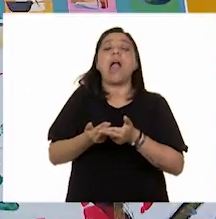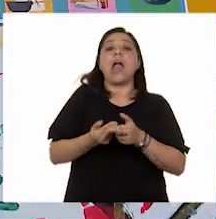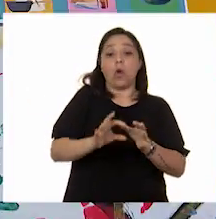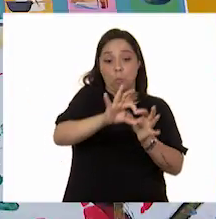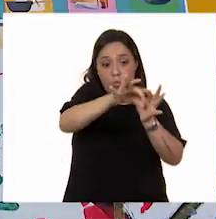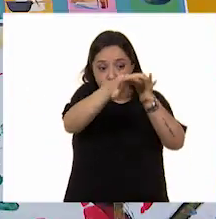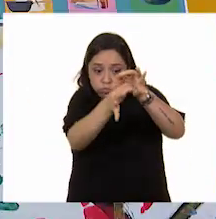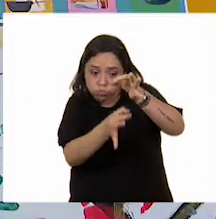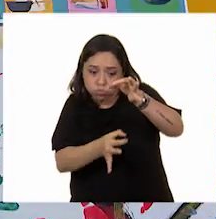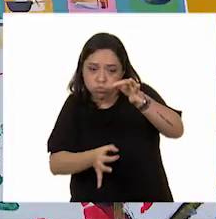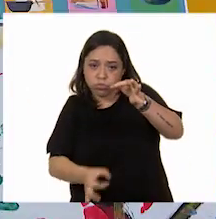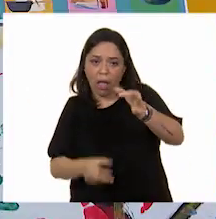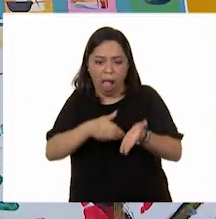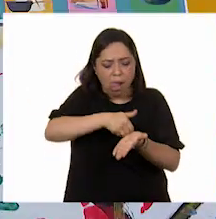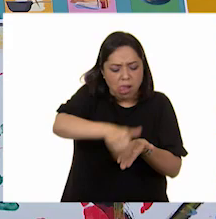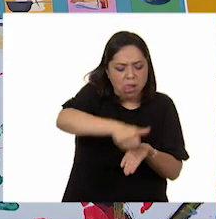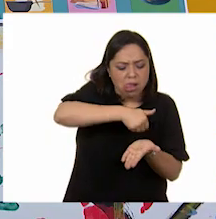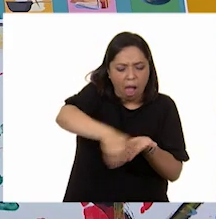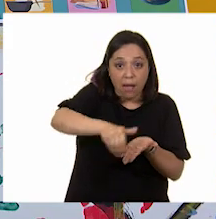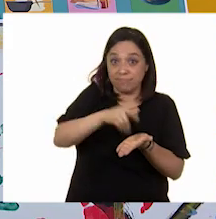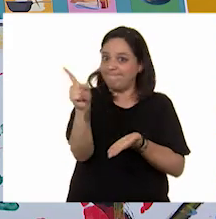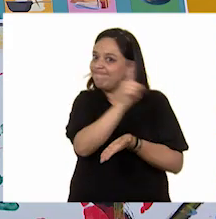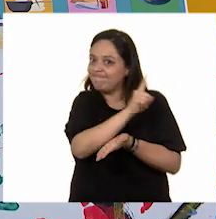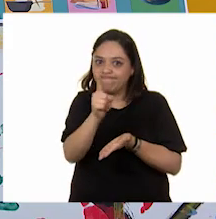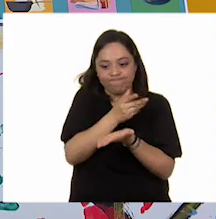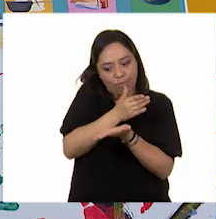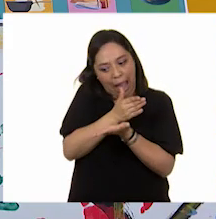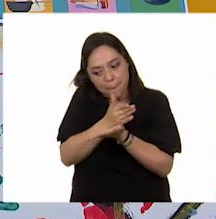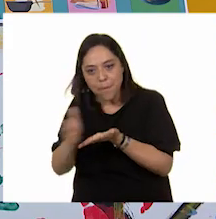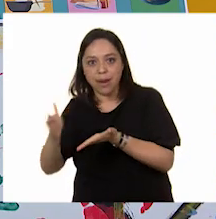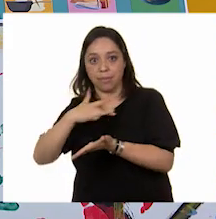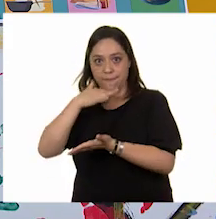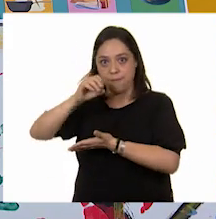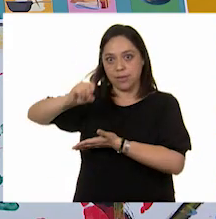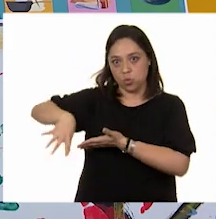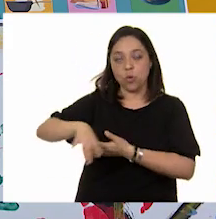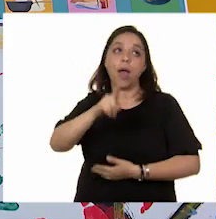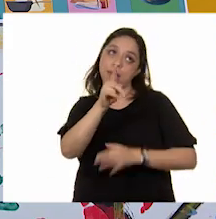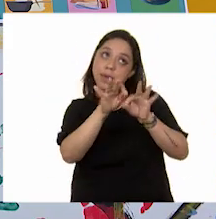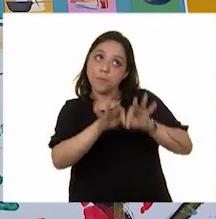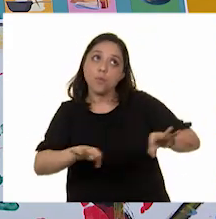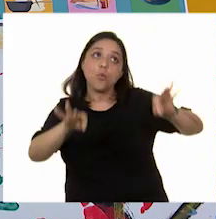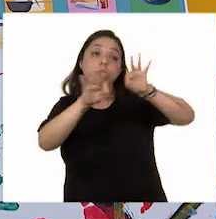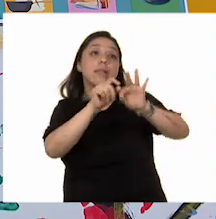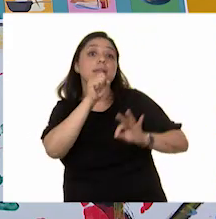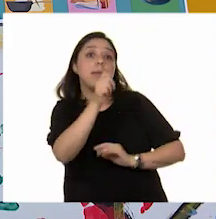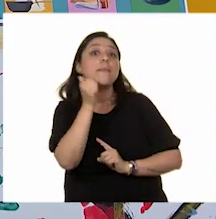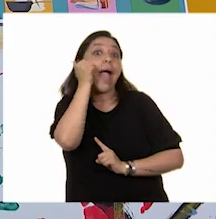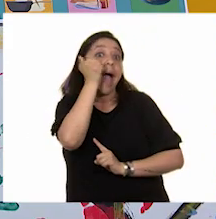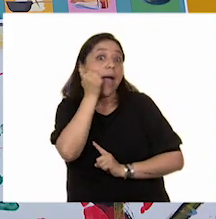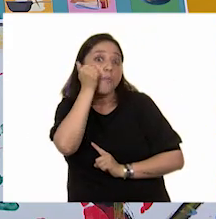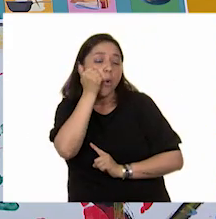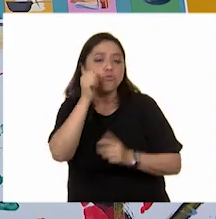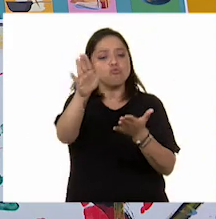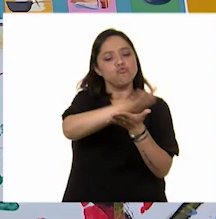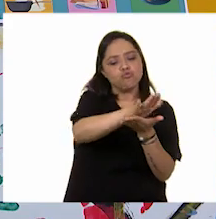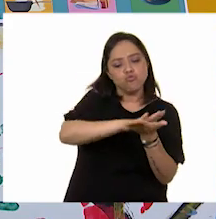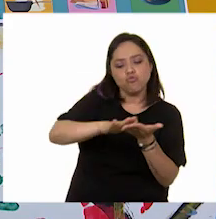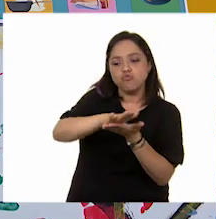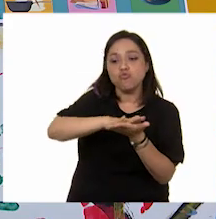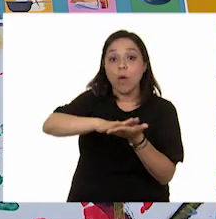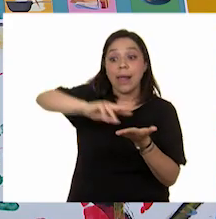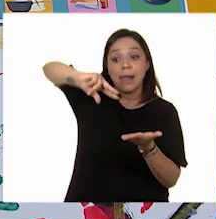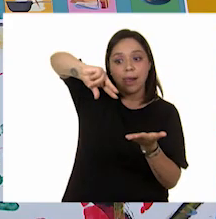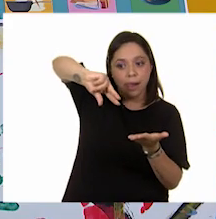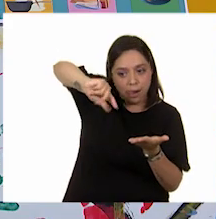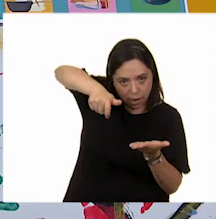¿Qué piensas, Panchito? ¿Qué piensas de eso, Panchito? Pues, que también es importante enjabonar los trastes con la llave cerrada, porque así se